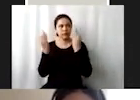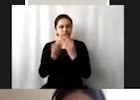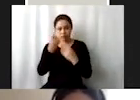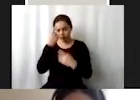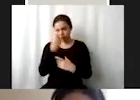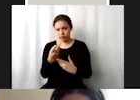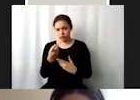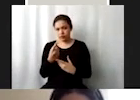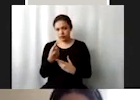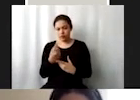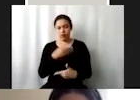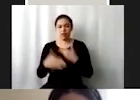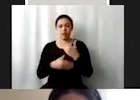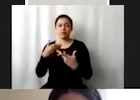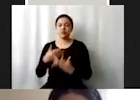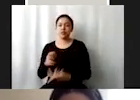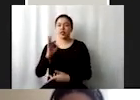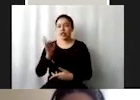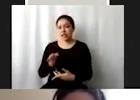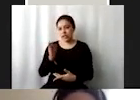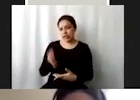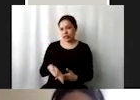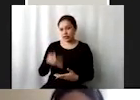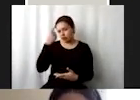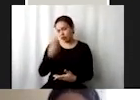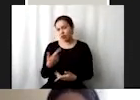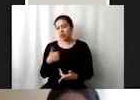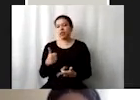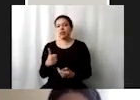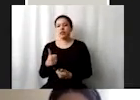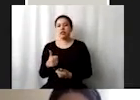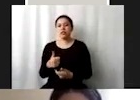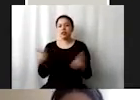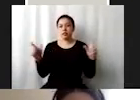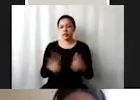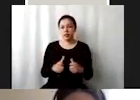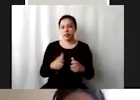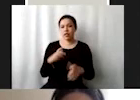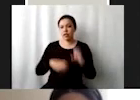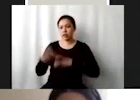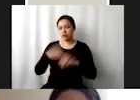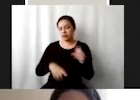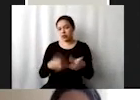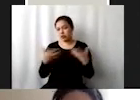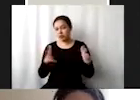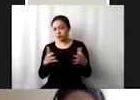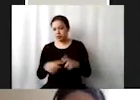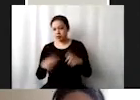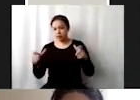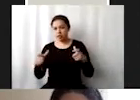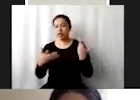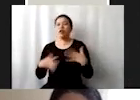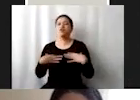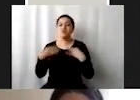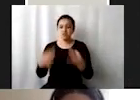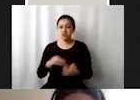adoptan procesos que permitan que las pequeñas y medianas empresas se constituyan que no tengan